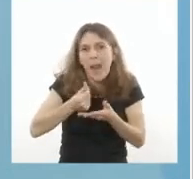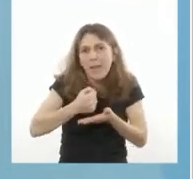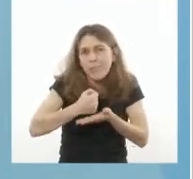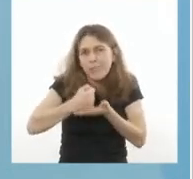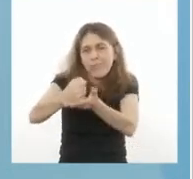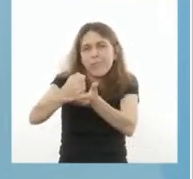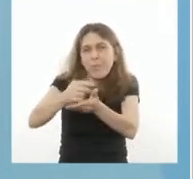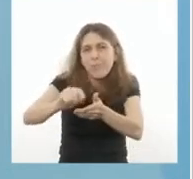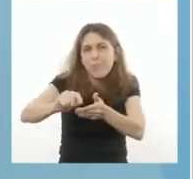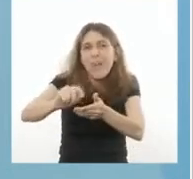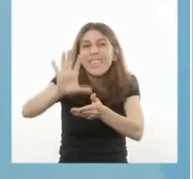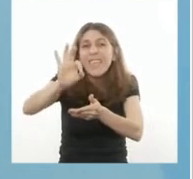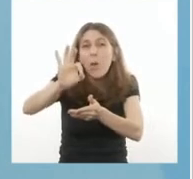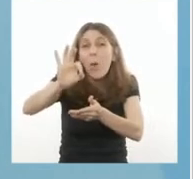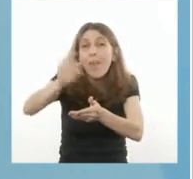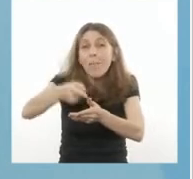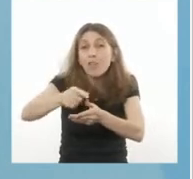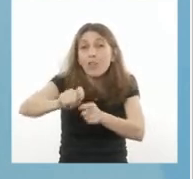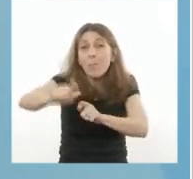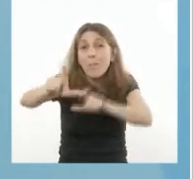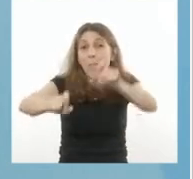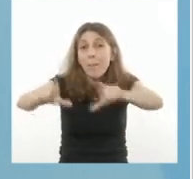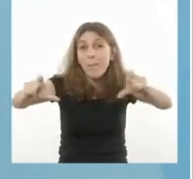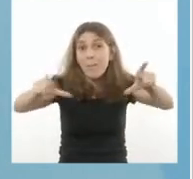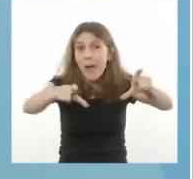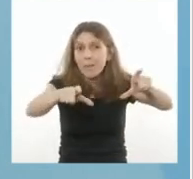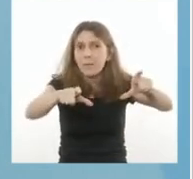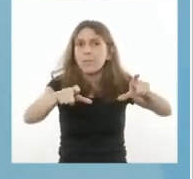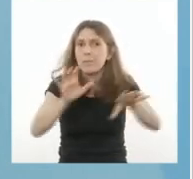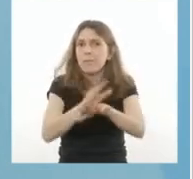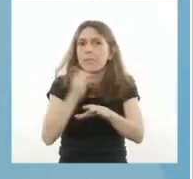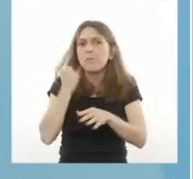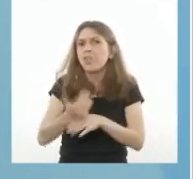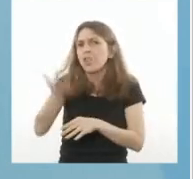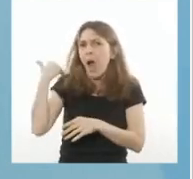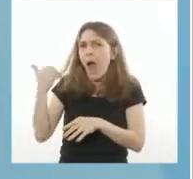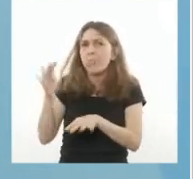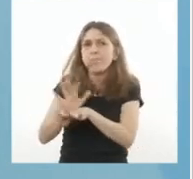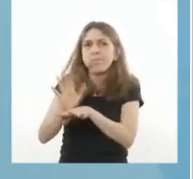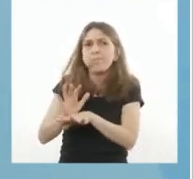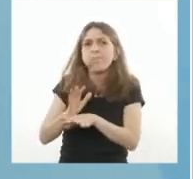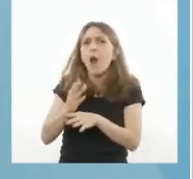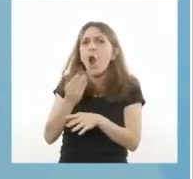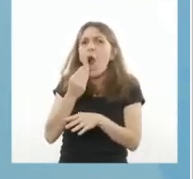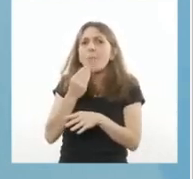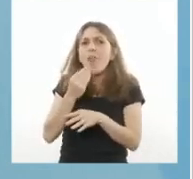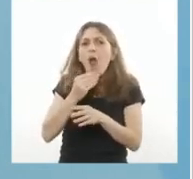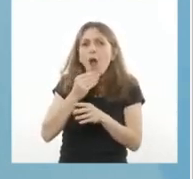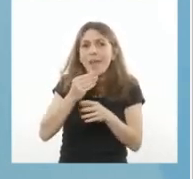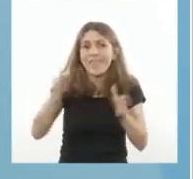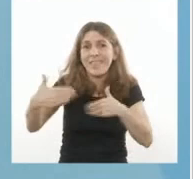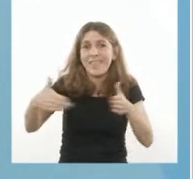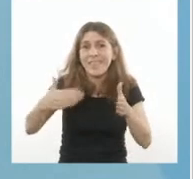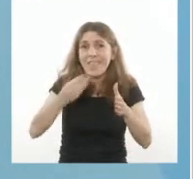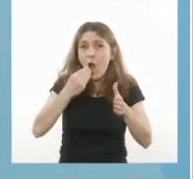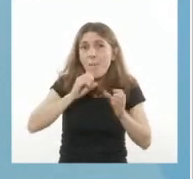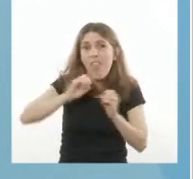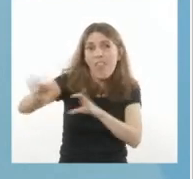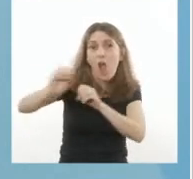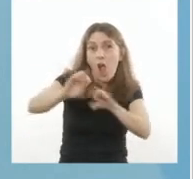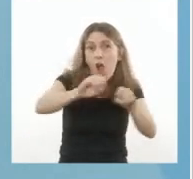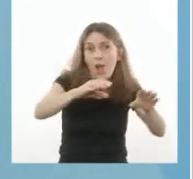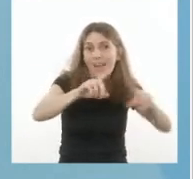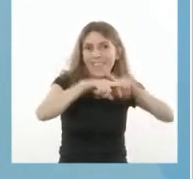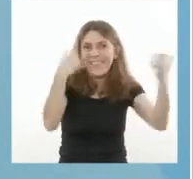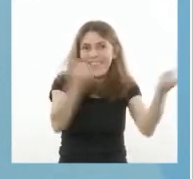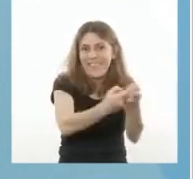50% su valor. Hemos reforzado las partidas para comedores escolares, comunitarios